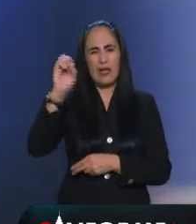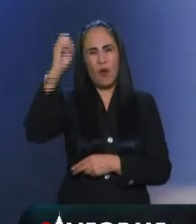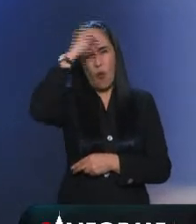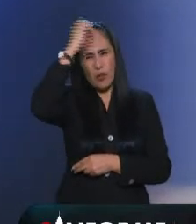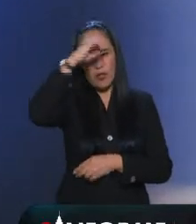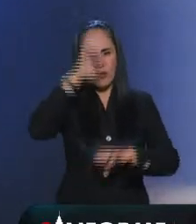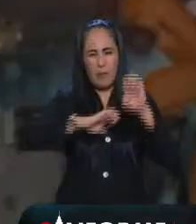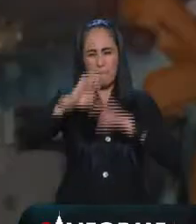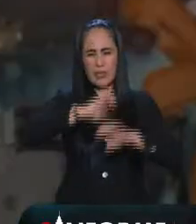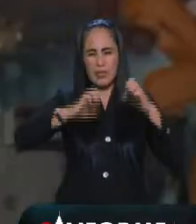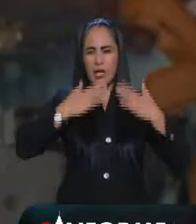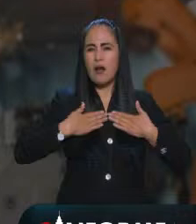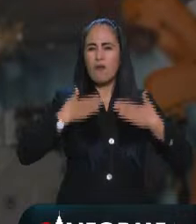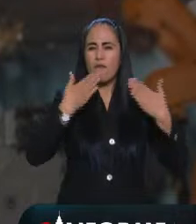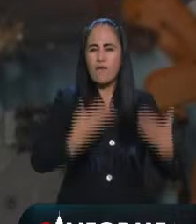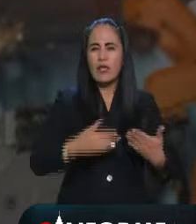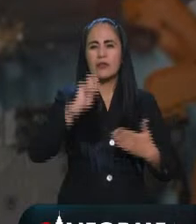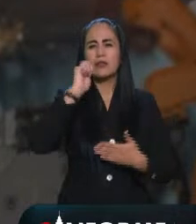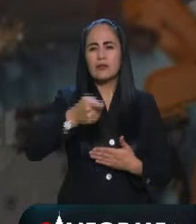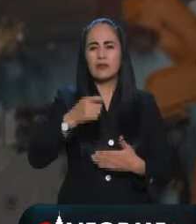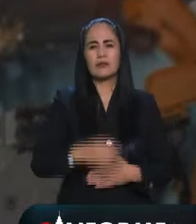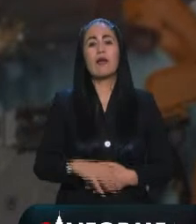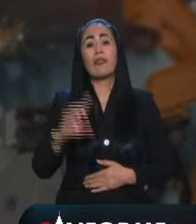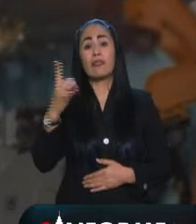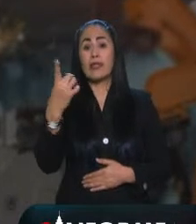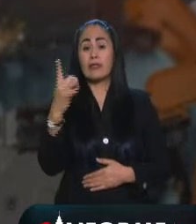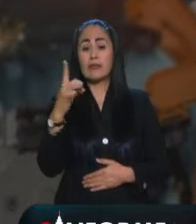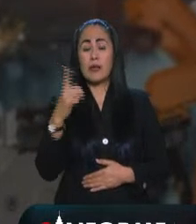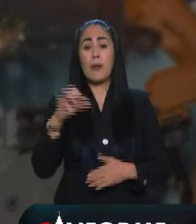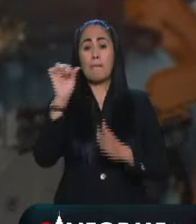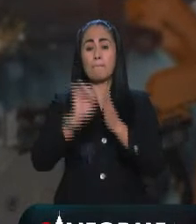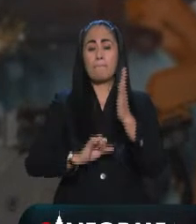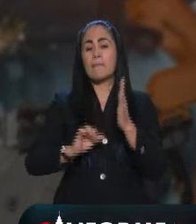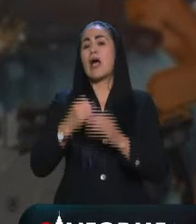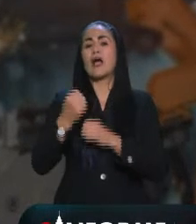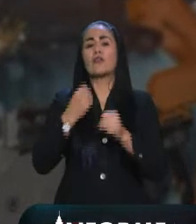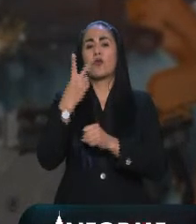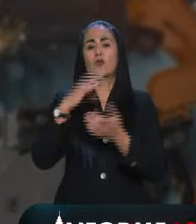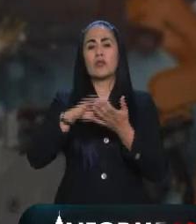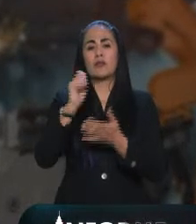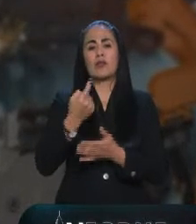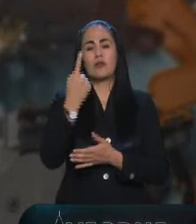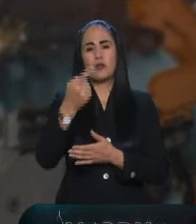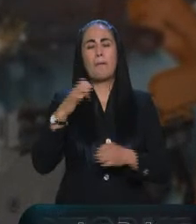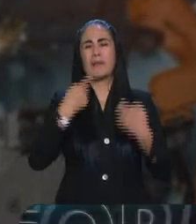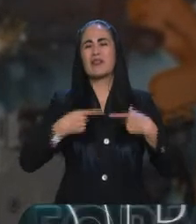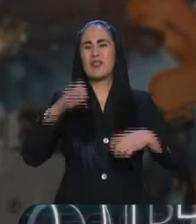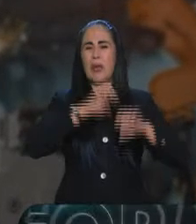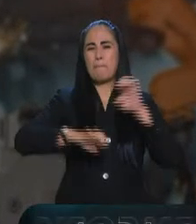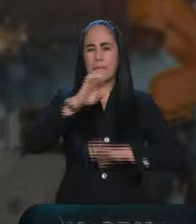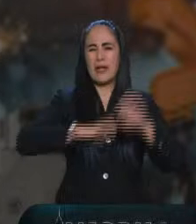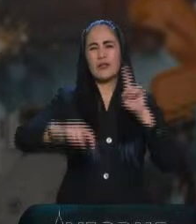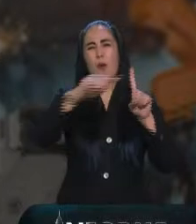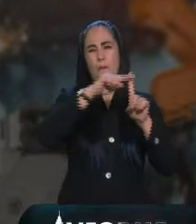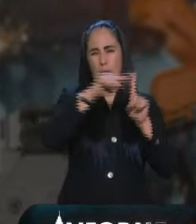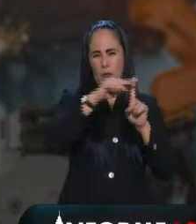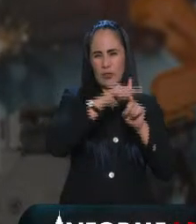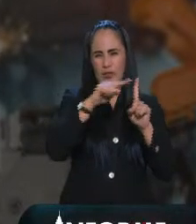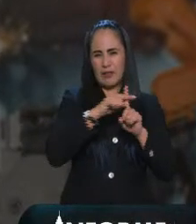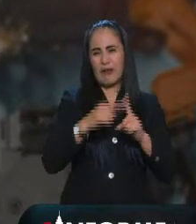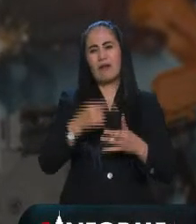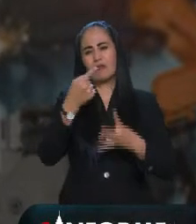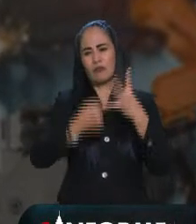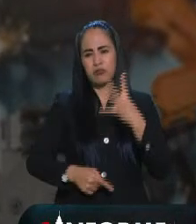empresarial de confianza mostró que diciembre fue el mes de 2021 con el mayor optimismo para los empresarios de comercio manufacturas y